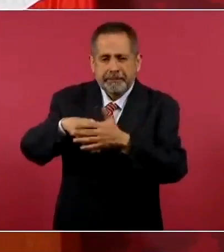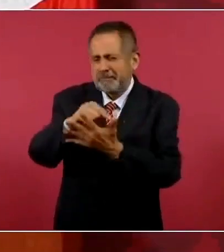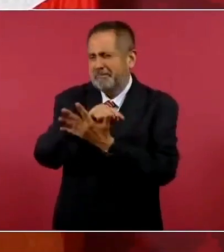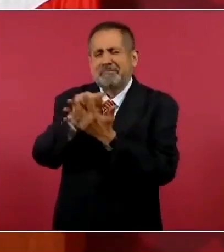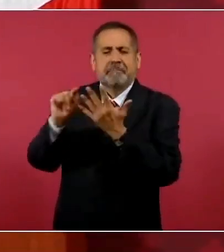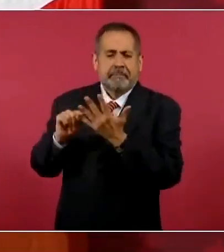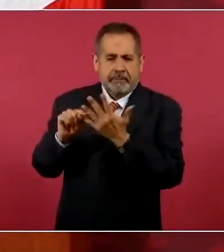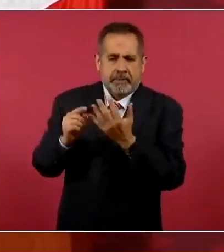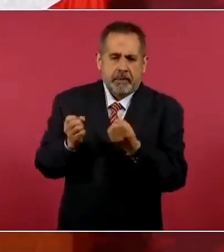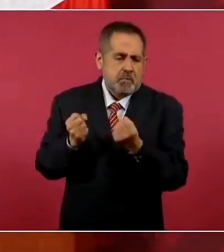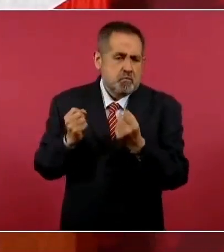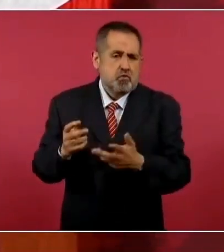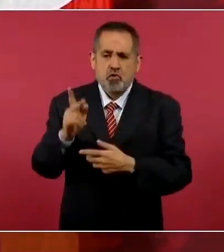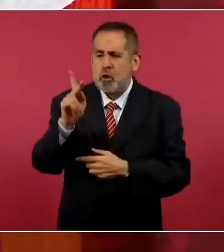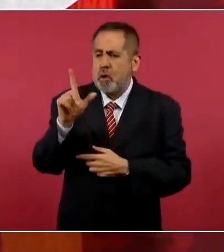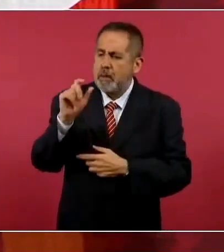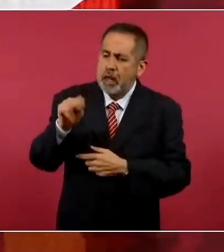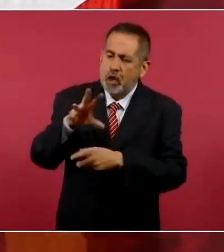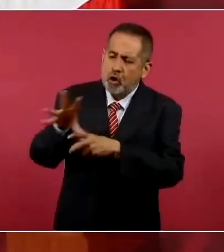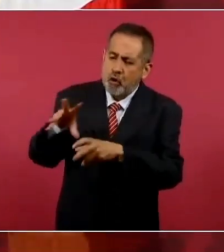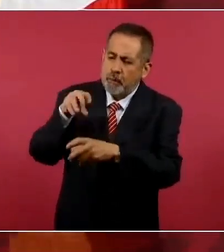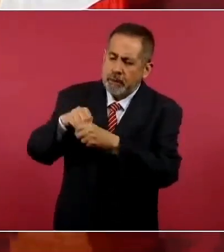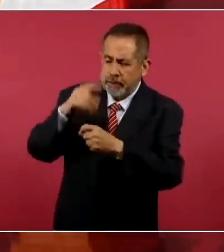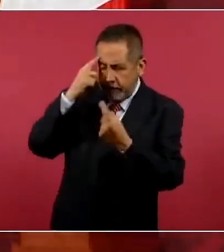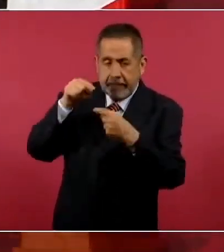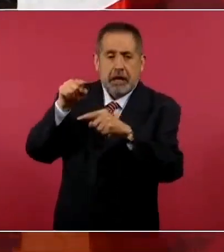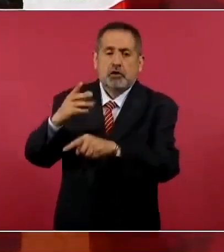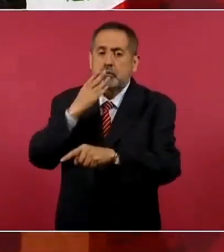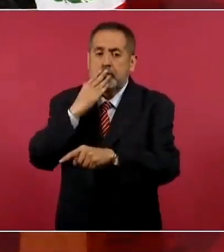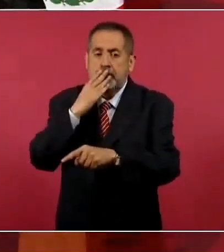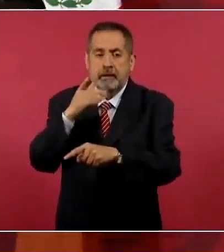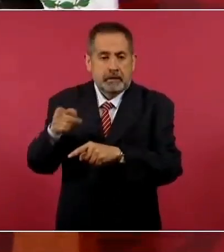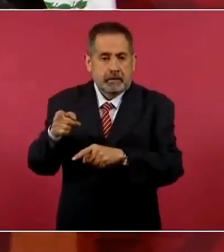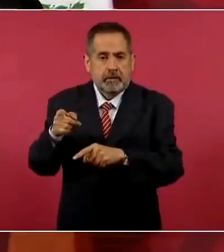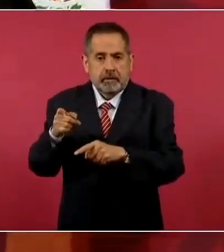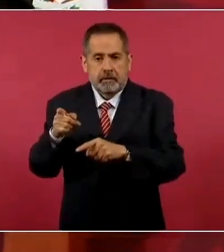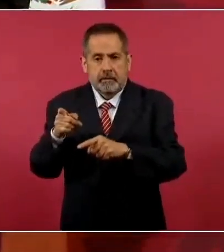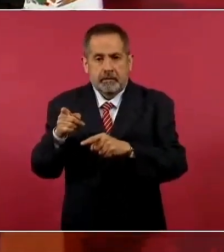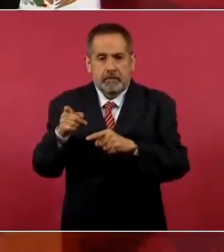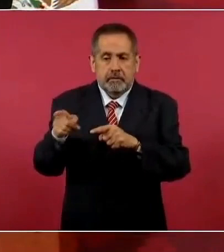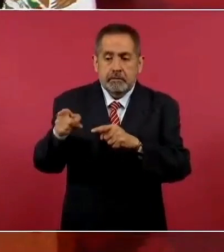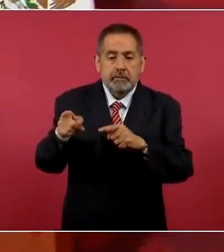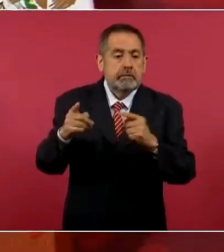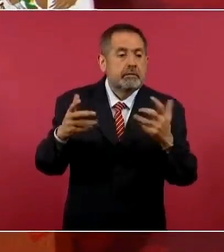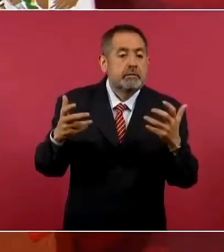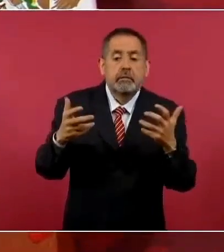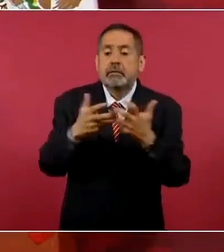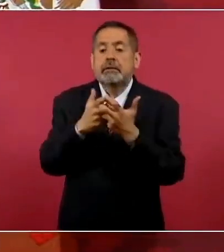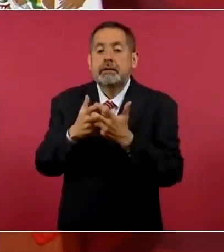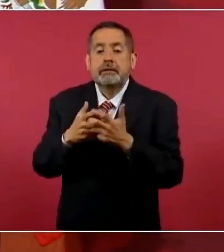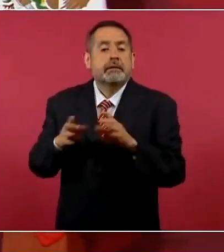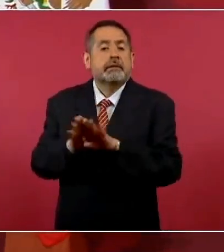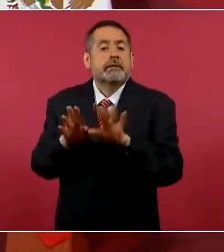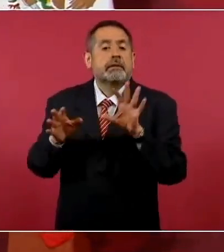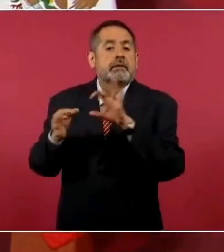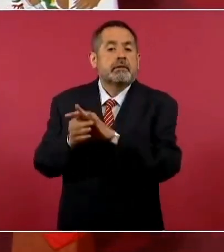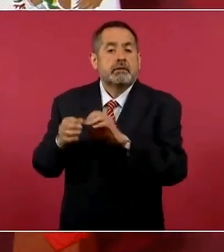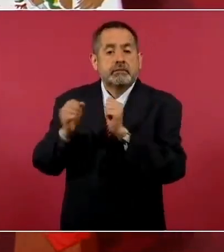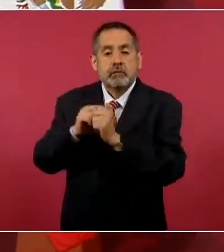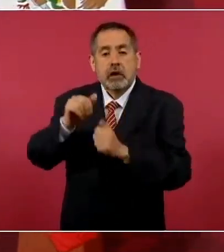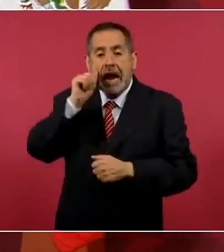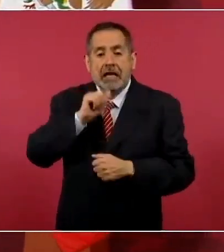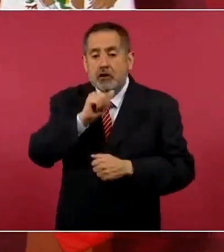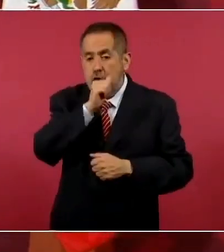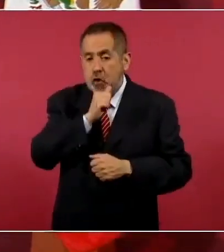es un programa integral muy acoplado con lo que se está haciendo en Arizona,